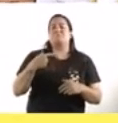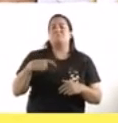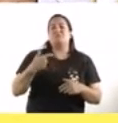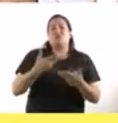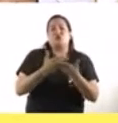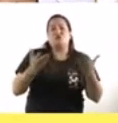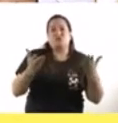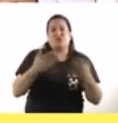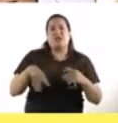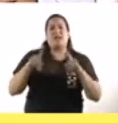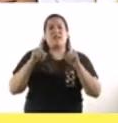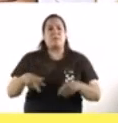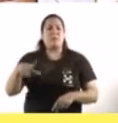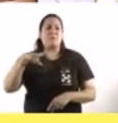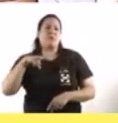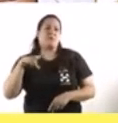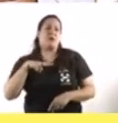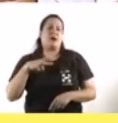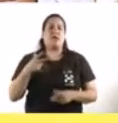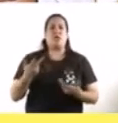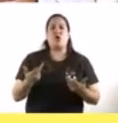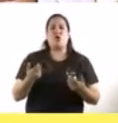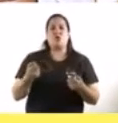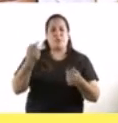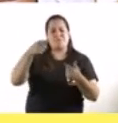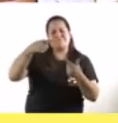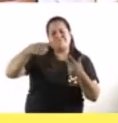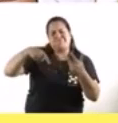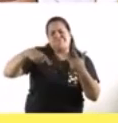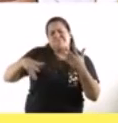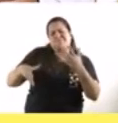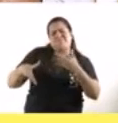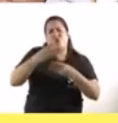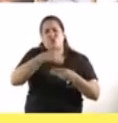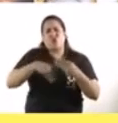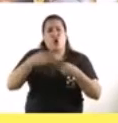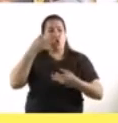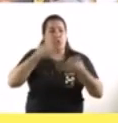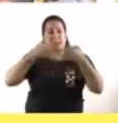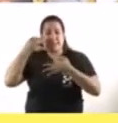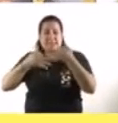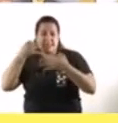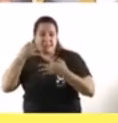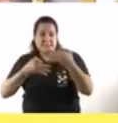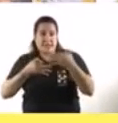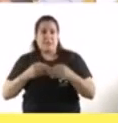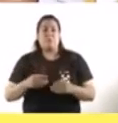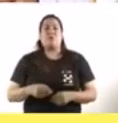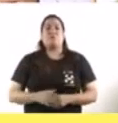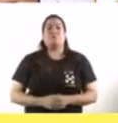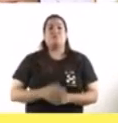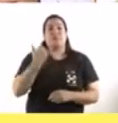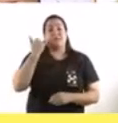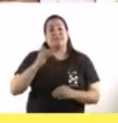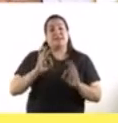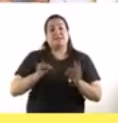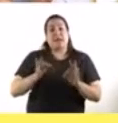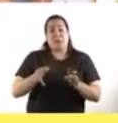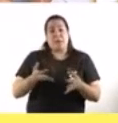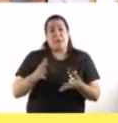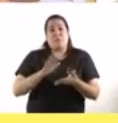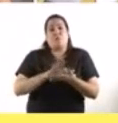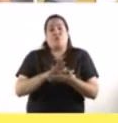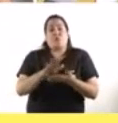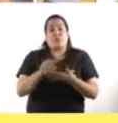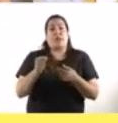y el uso de las camas de terapia intensiva y la capacidad instalada al día de hoy lo que tenemos como hemos visto en los rebrotes previos es un